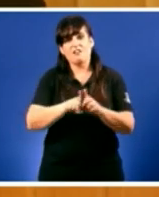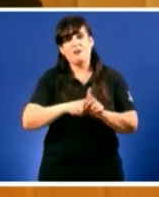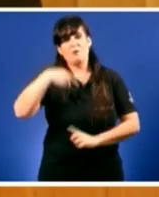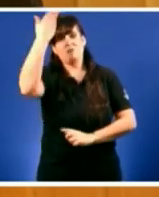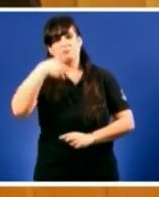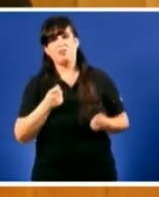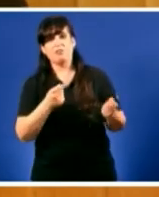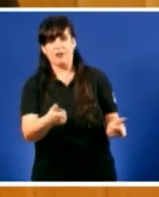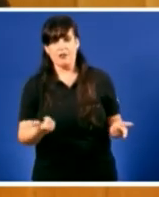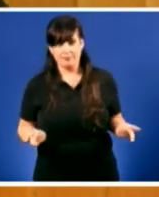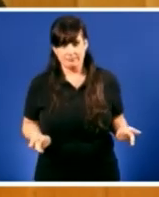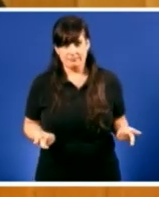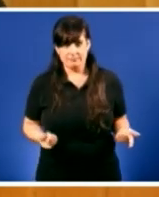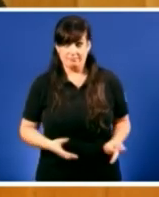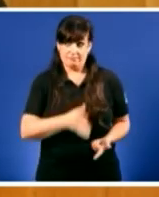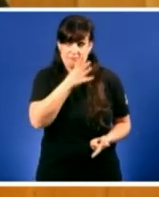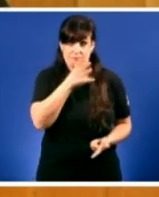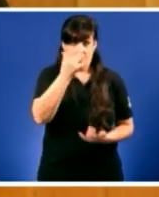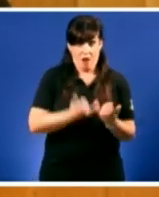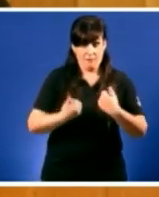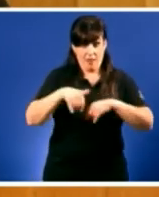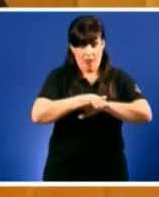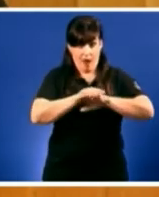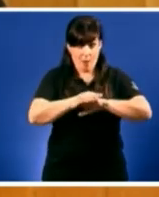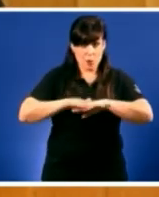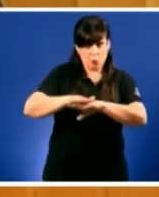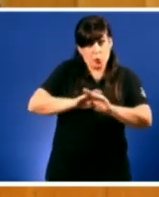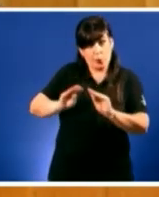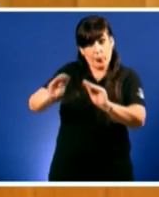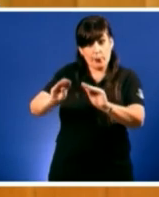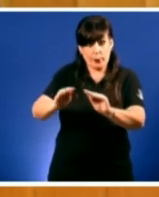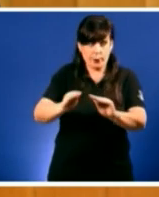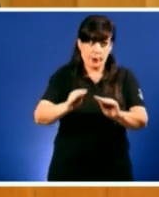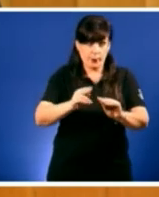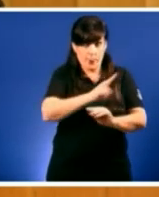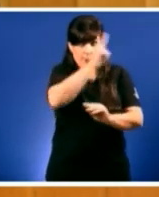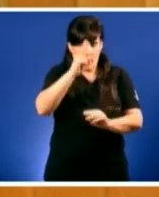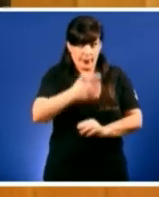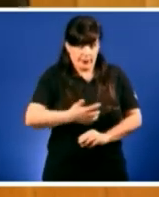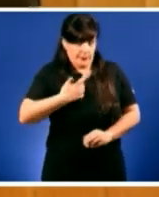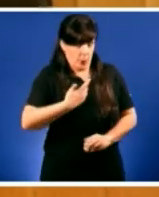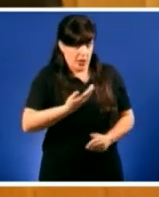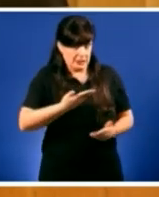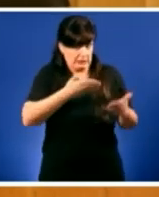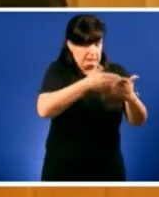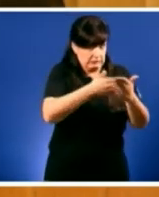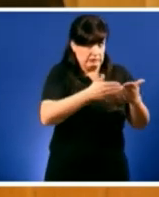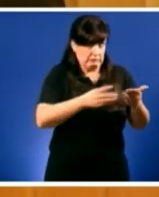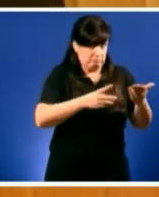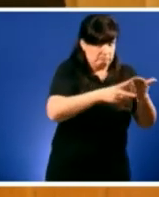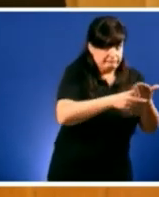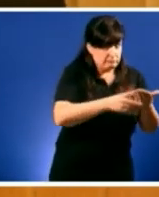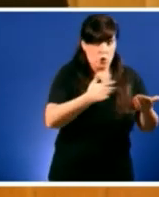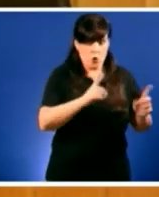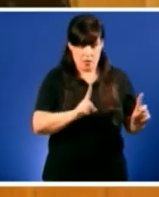que incomodar os seus amigos do seu goberno amigo en Madrid. Mire, hoxe a mañá falou